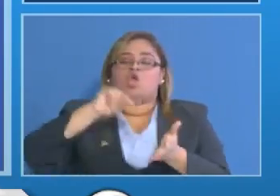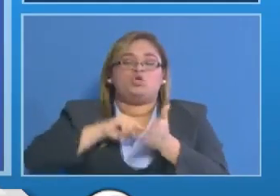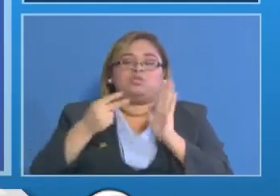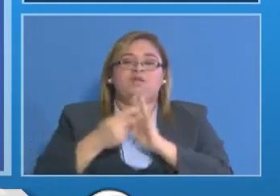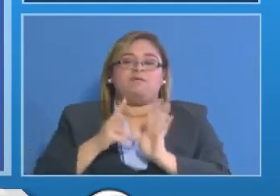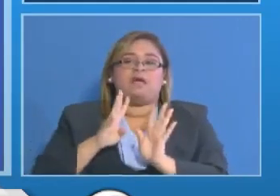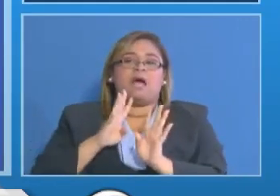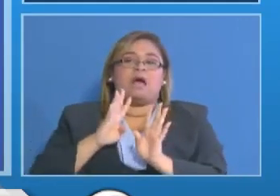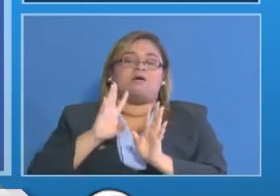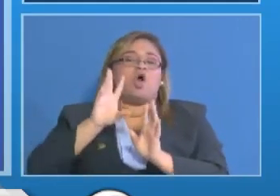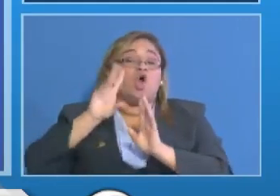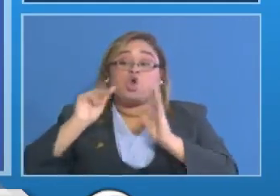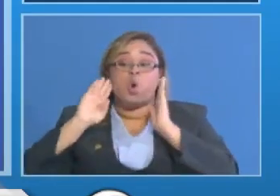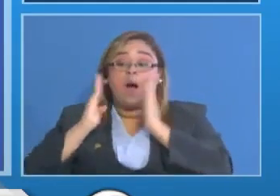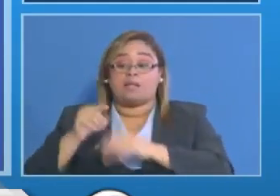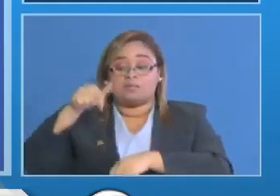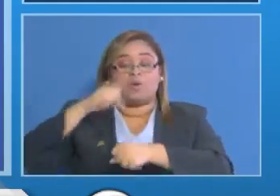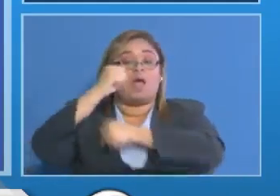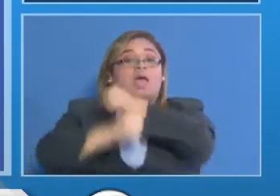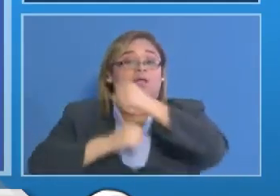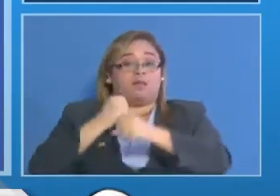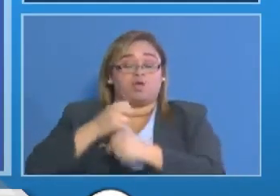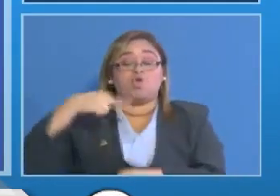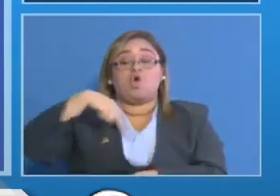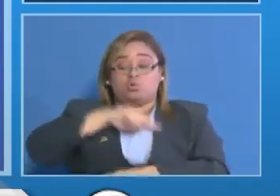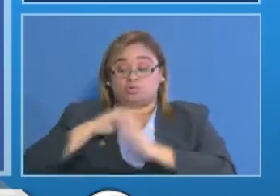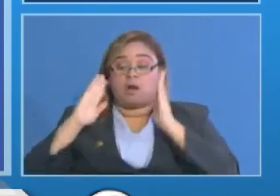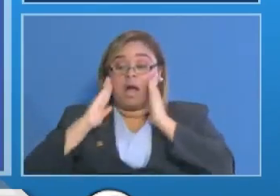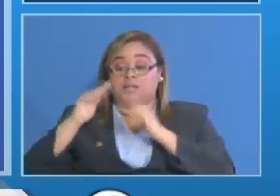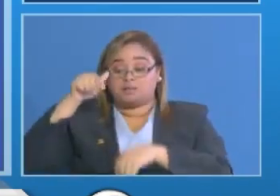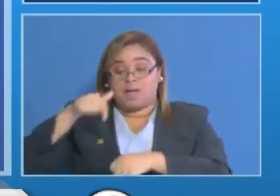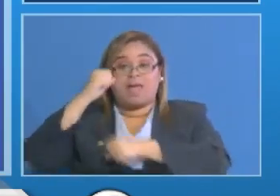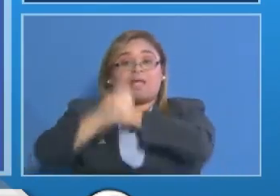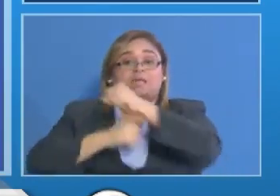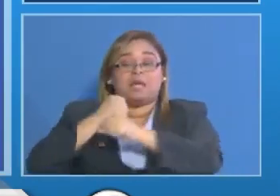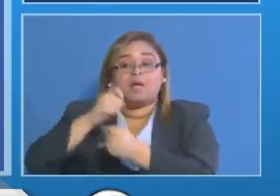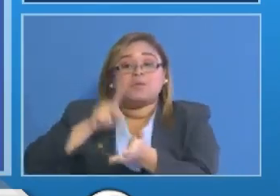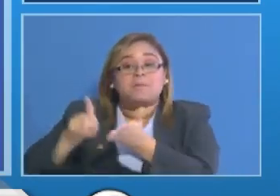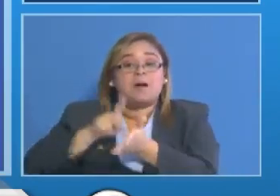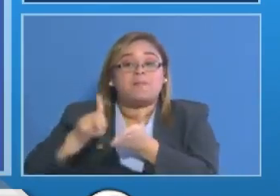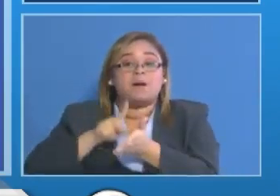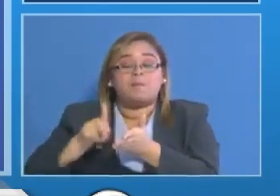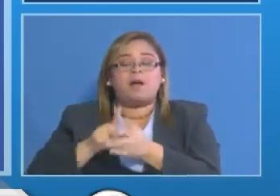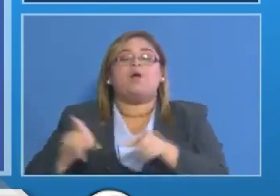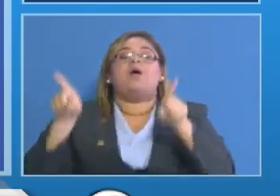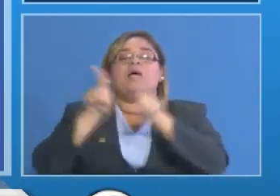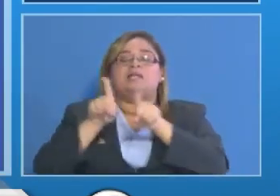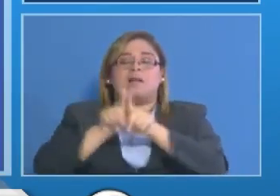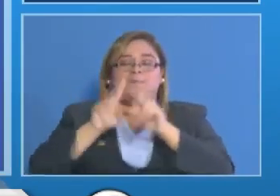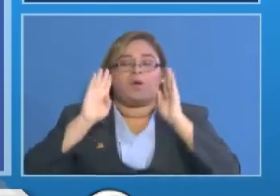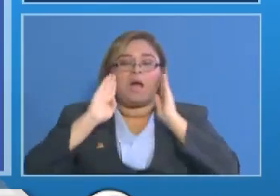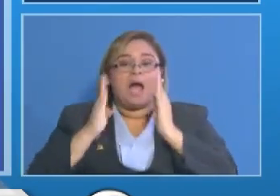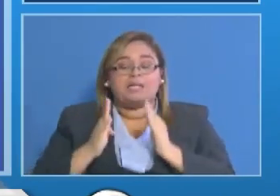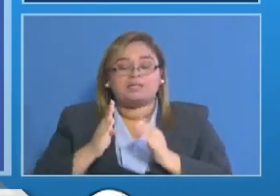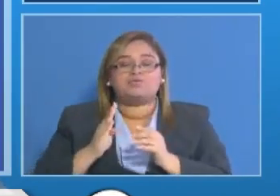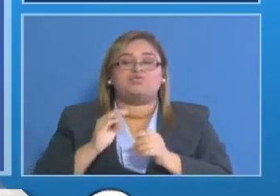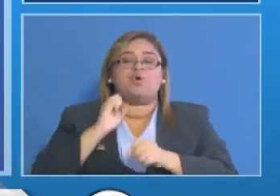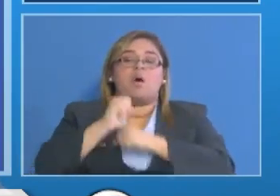este año estamos atendiendo las de año y estamos tratando de devolver la confianza de los proveedores por los pagos atrasados